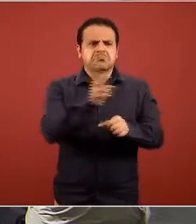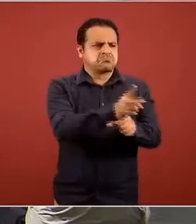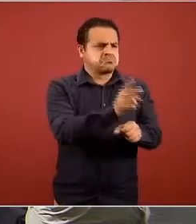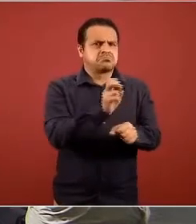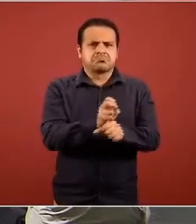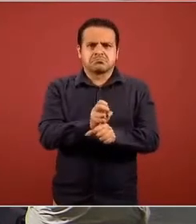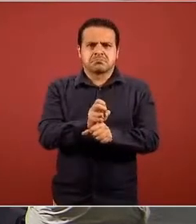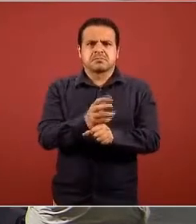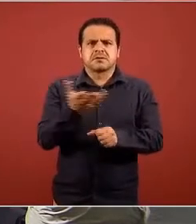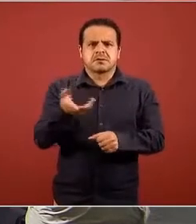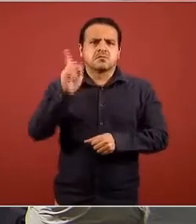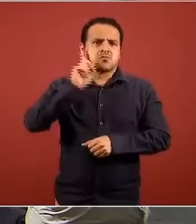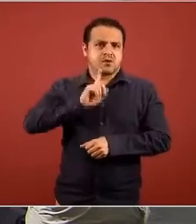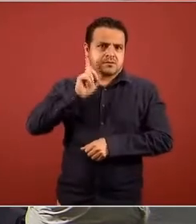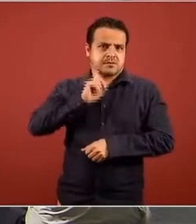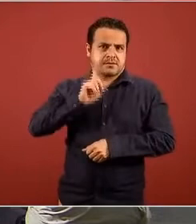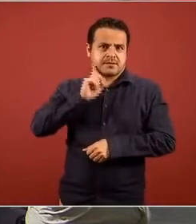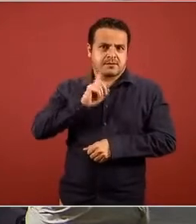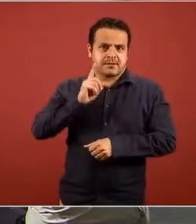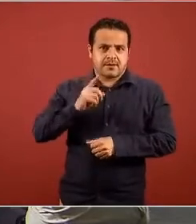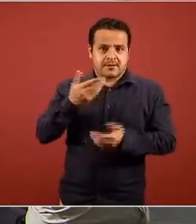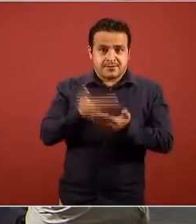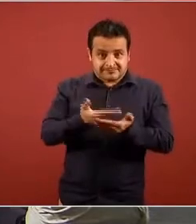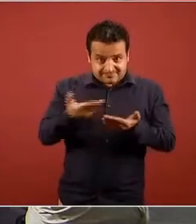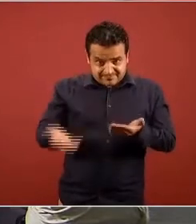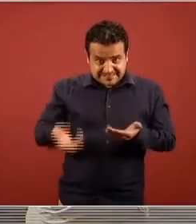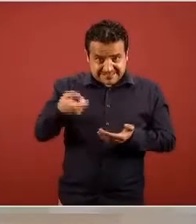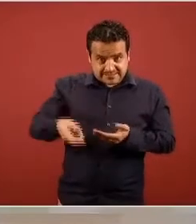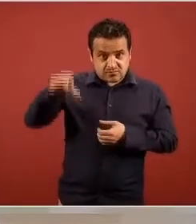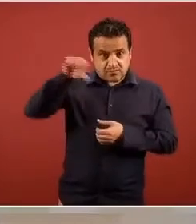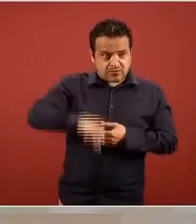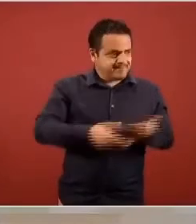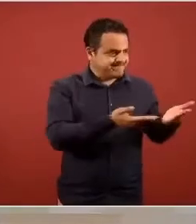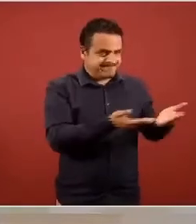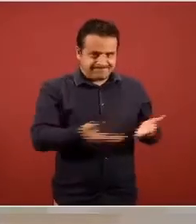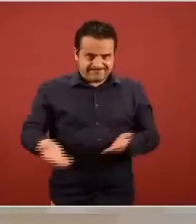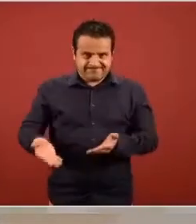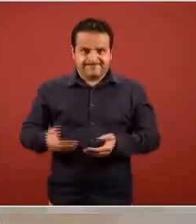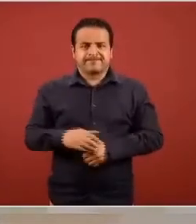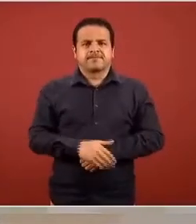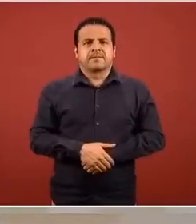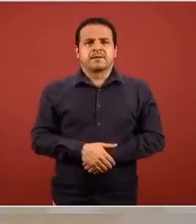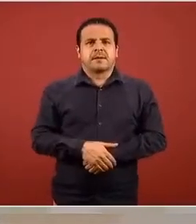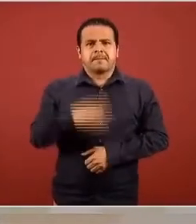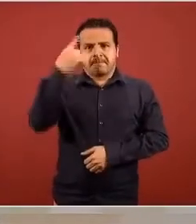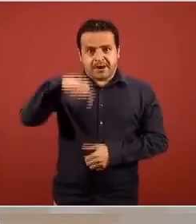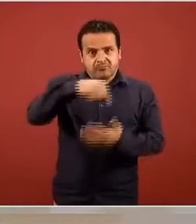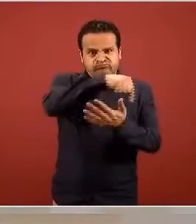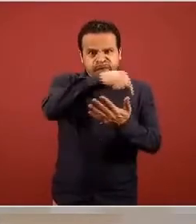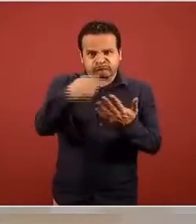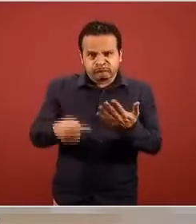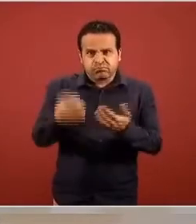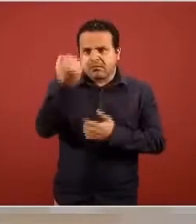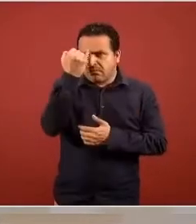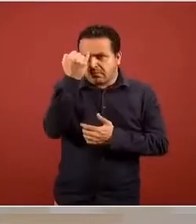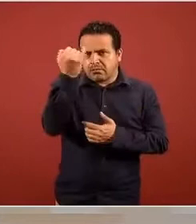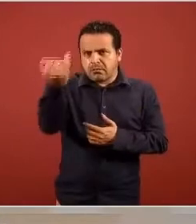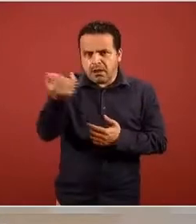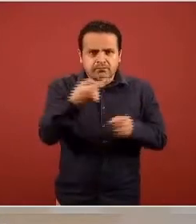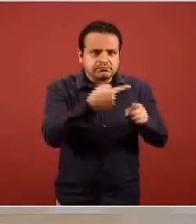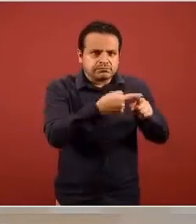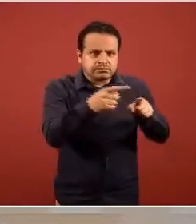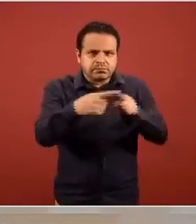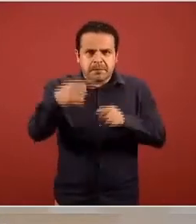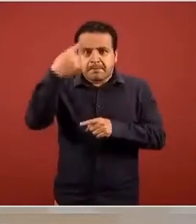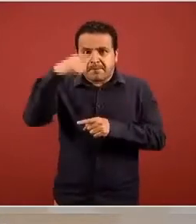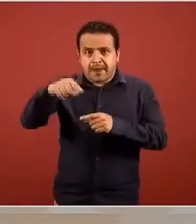sobre estas iniciativas o el conjunto de iniciativas relacionadas con la el desarrollo de ventiladores o la